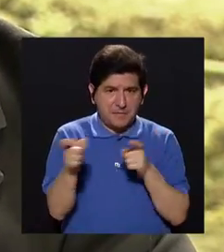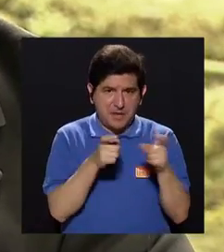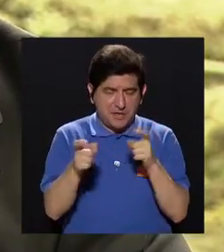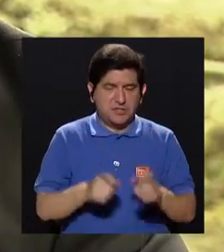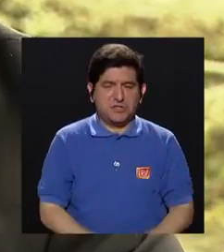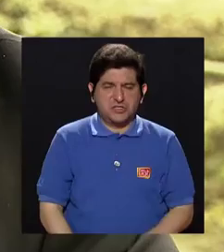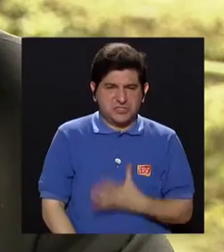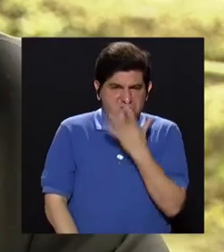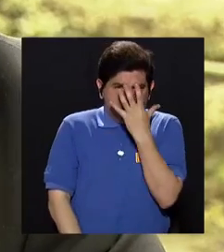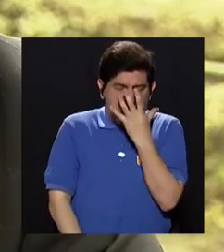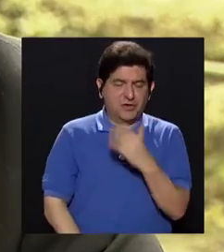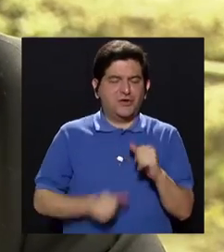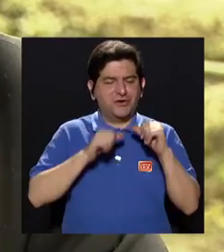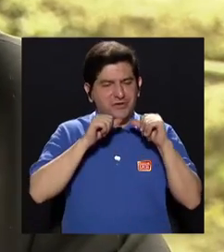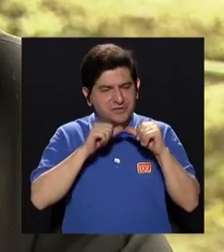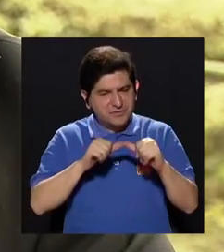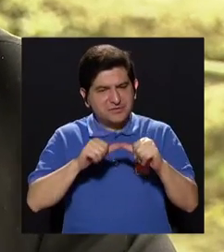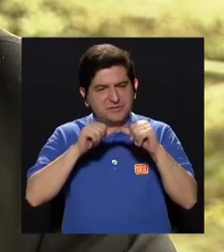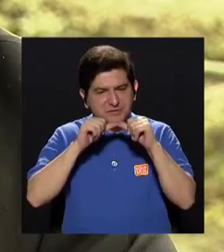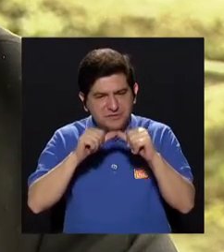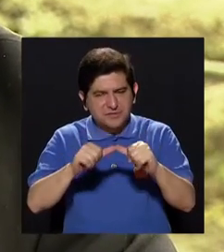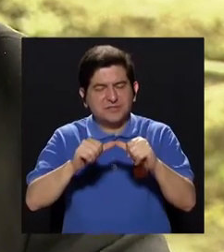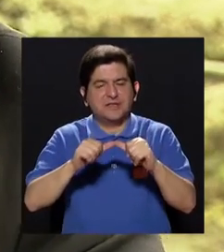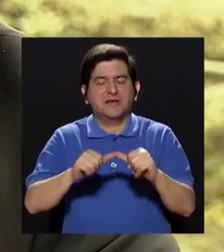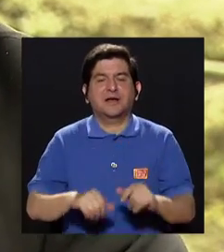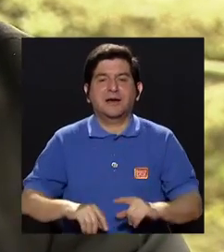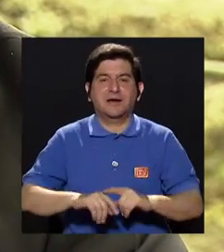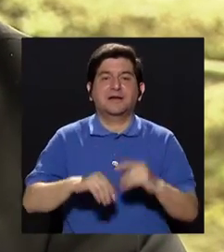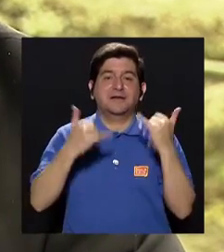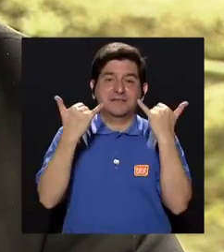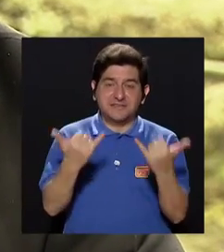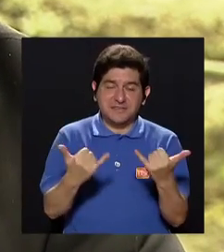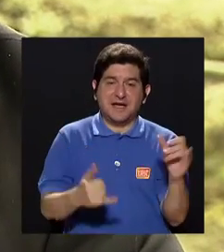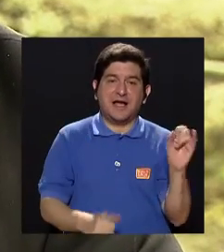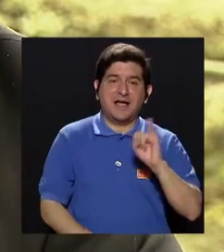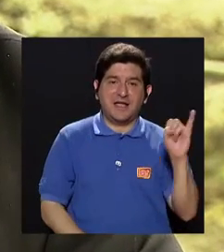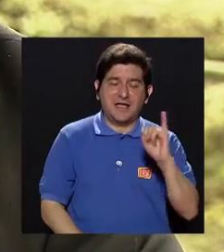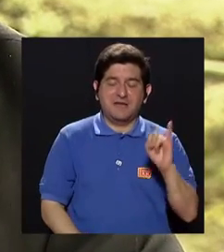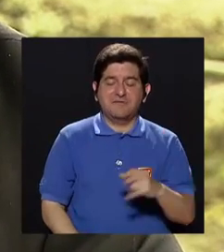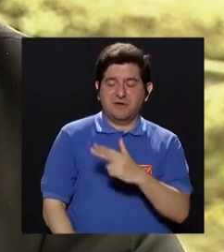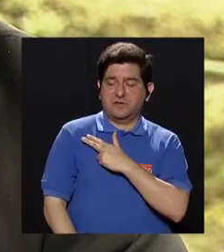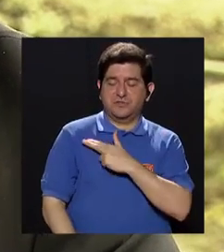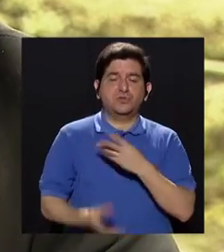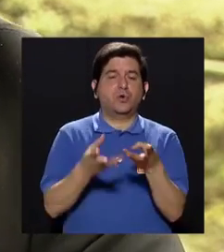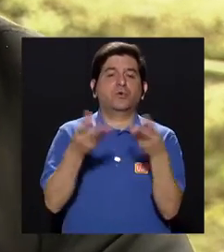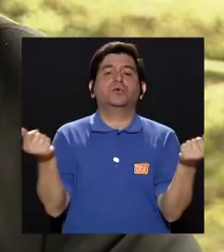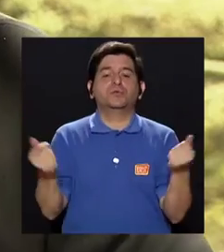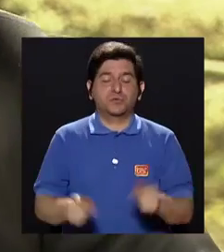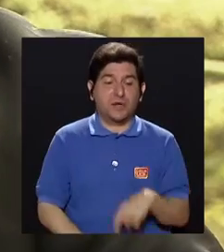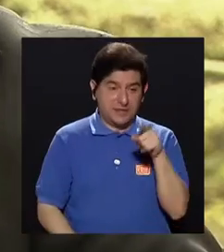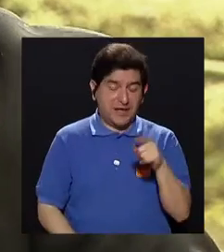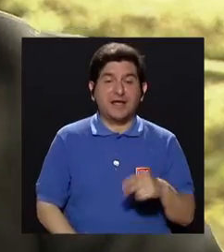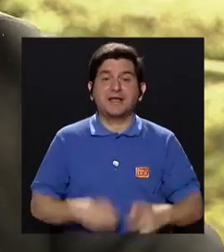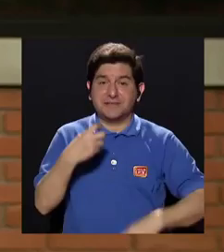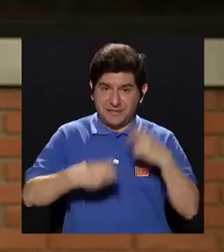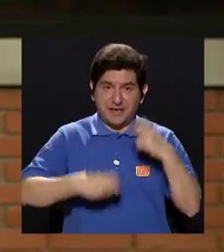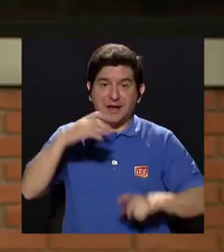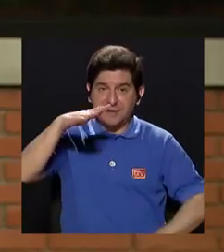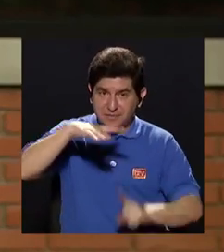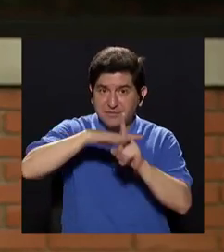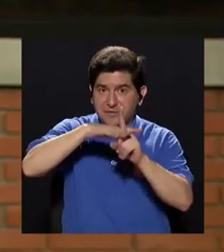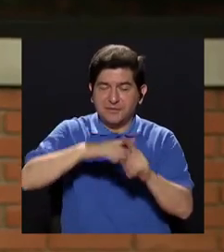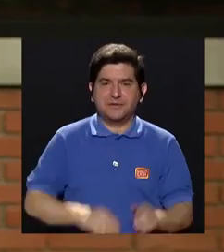la agresividad continúa dándoselo al paciente, ya cuando la infección urinaria se resolvió, porque esa era la que le causaba el cuadro.